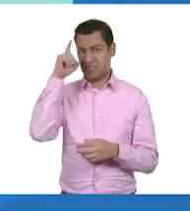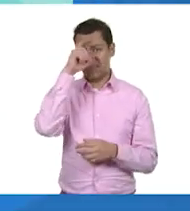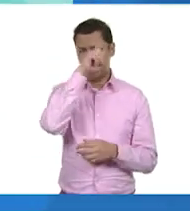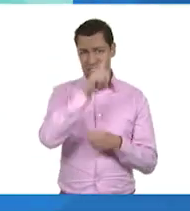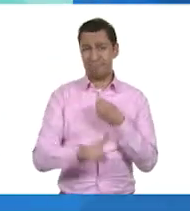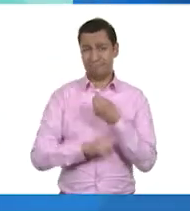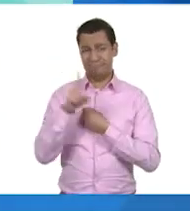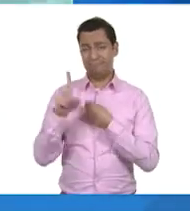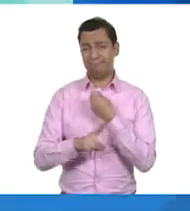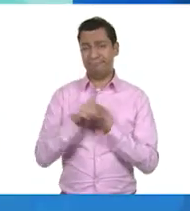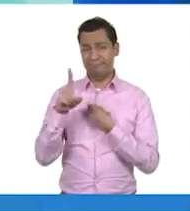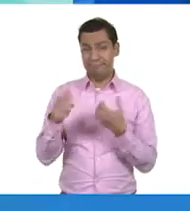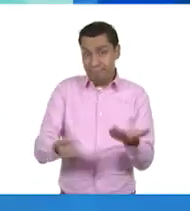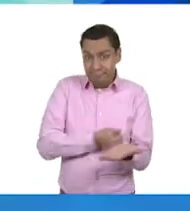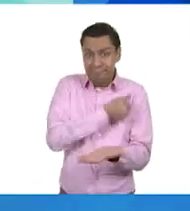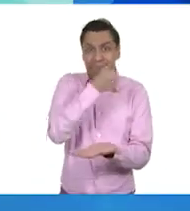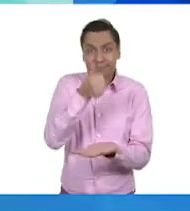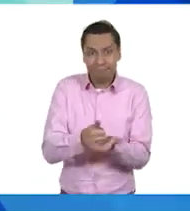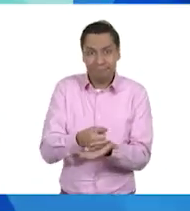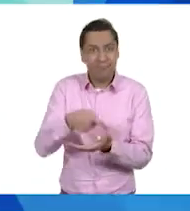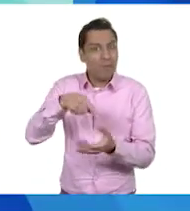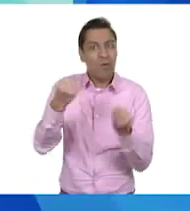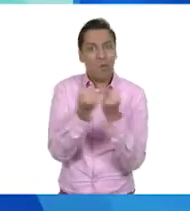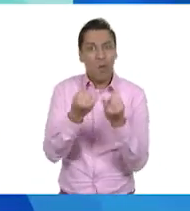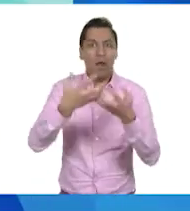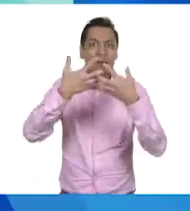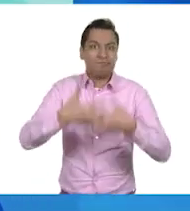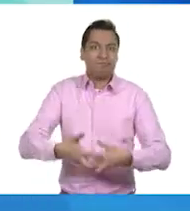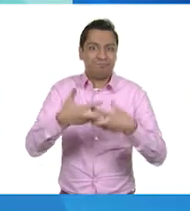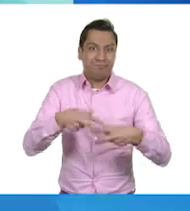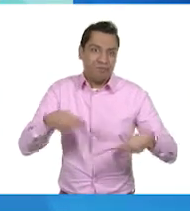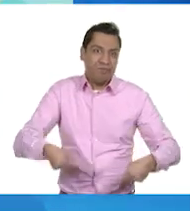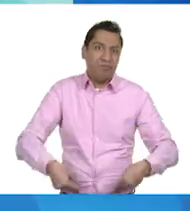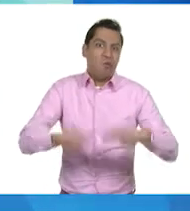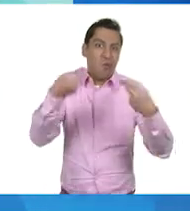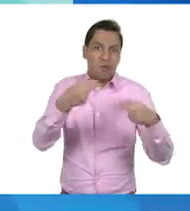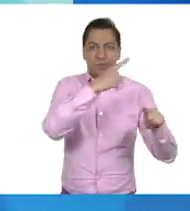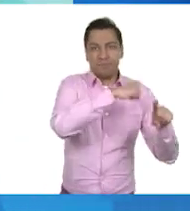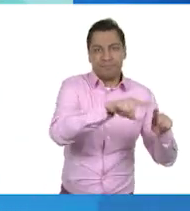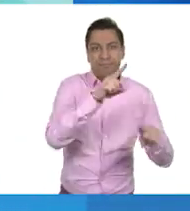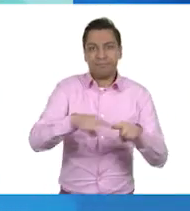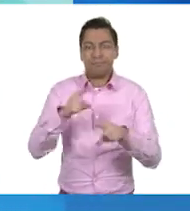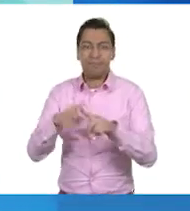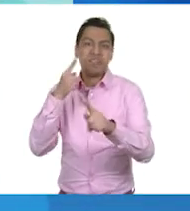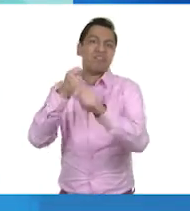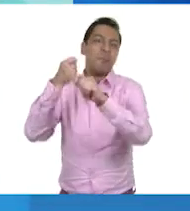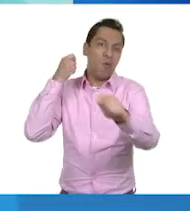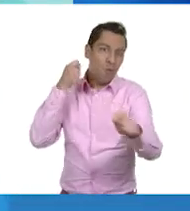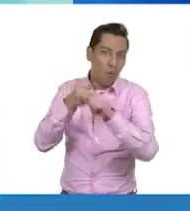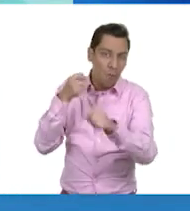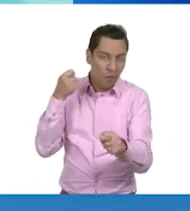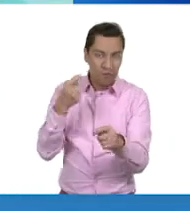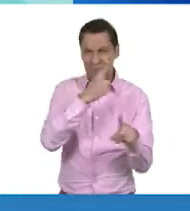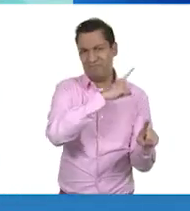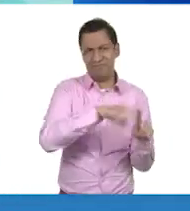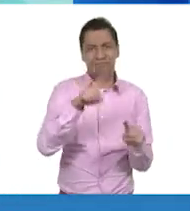el mundo. También en las ciudades se concentran las principales actividades económicas relacionadas con el transporte, los